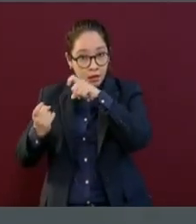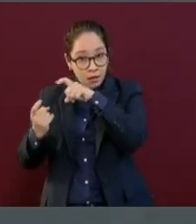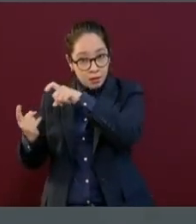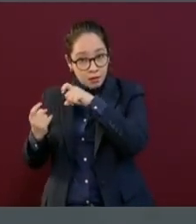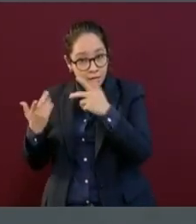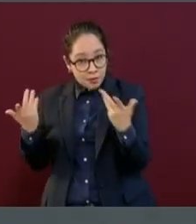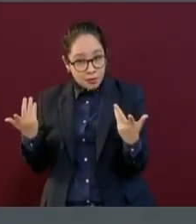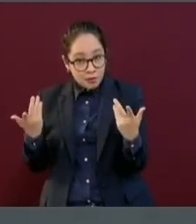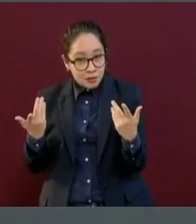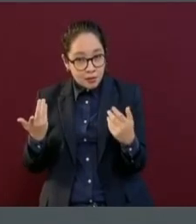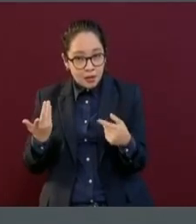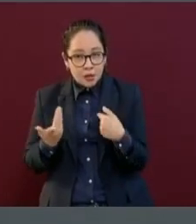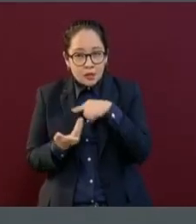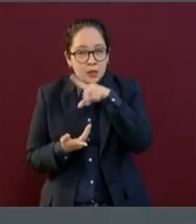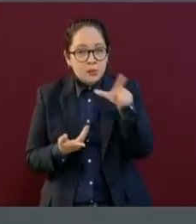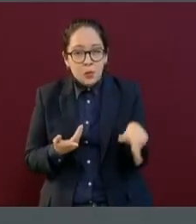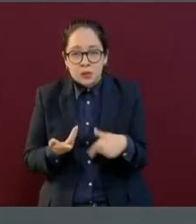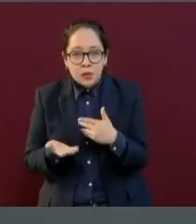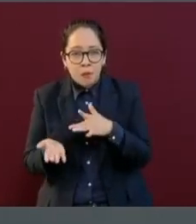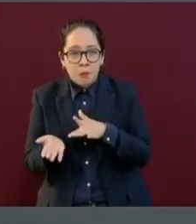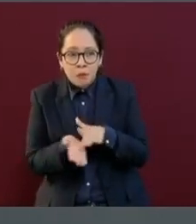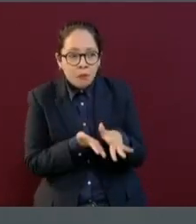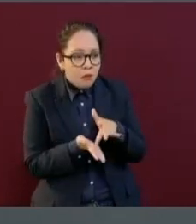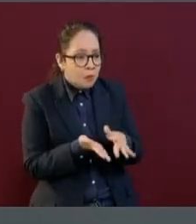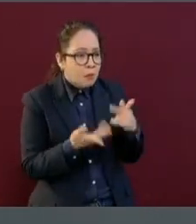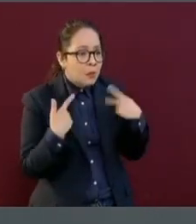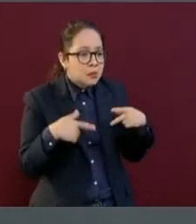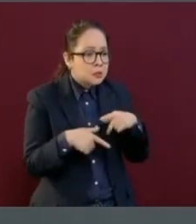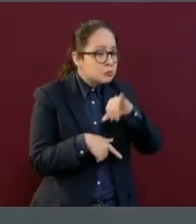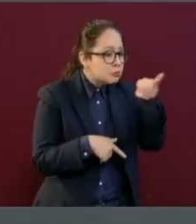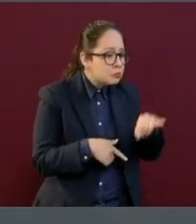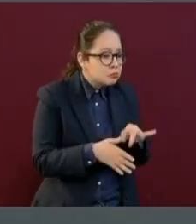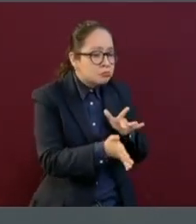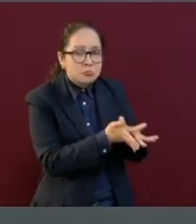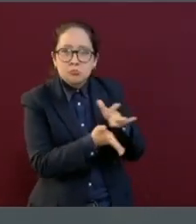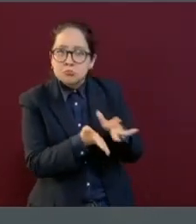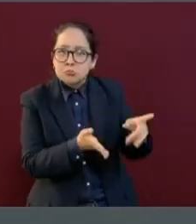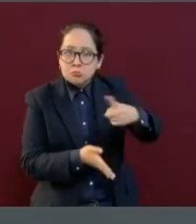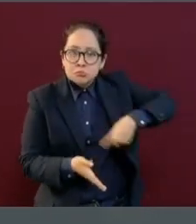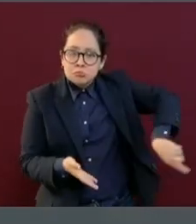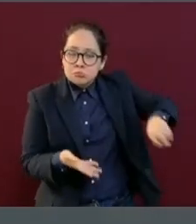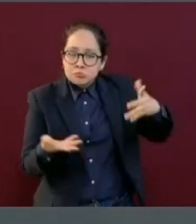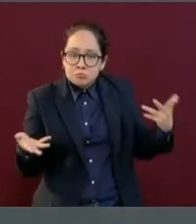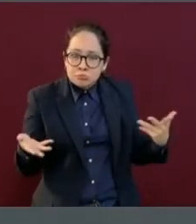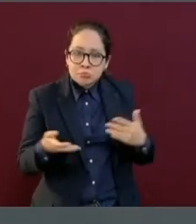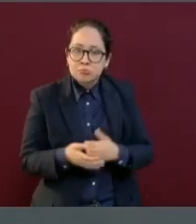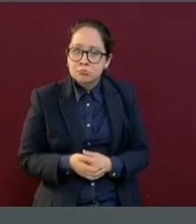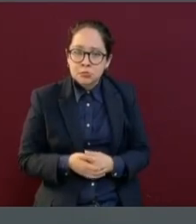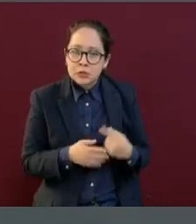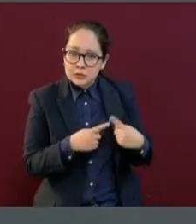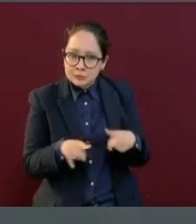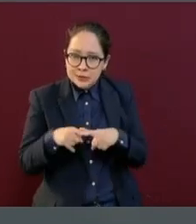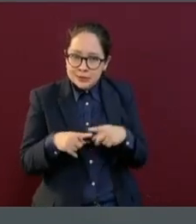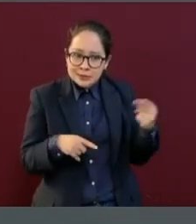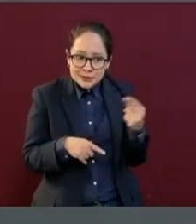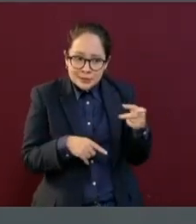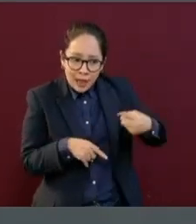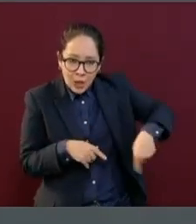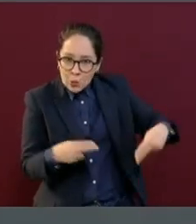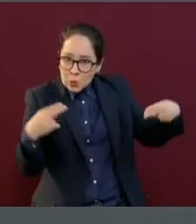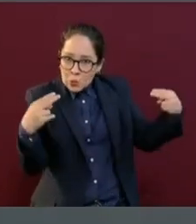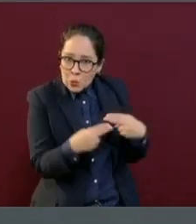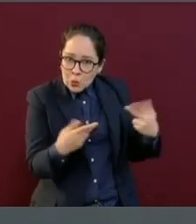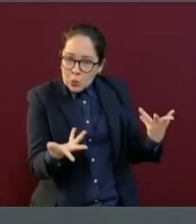no le llegaba el apoyo a los que lo necesitaban.